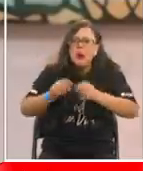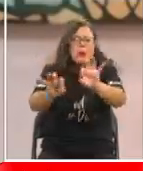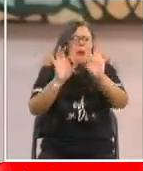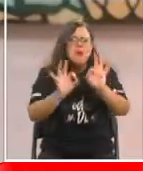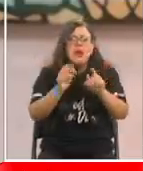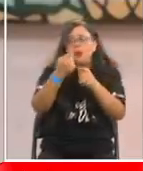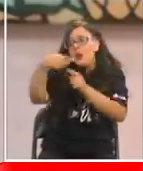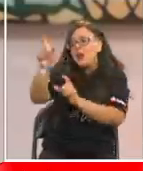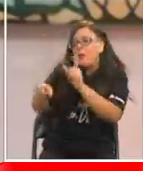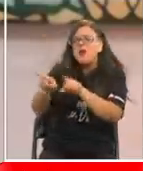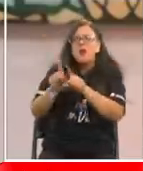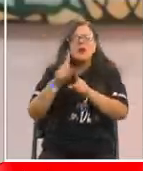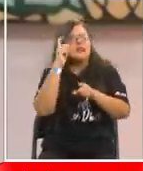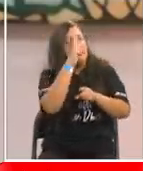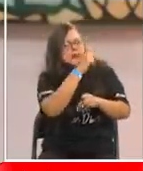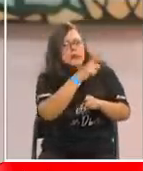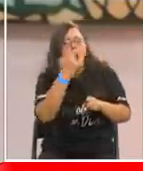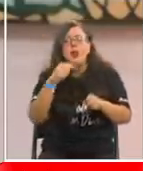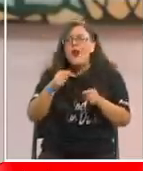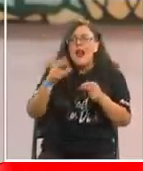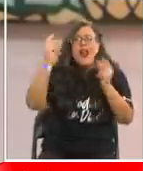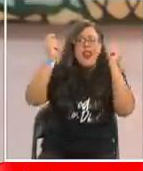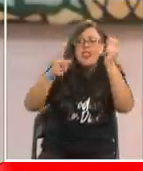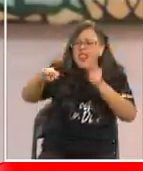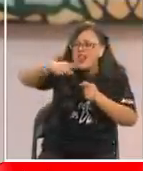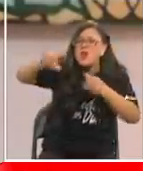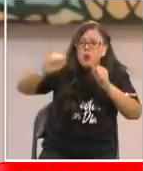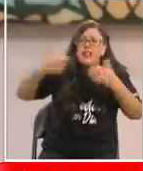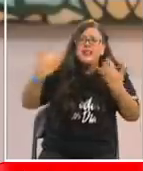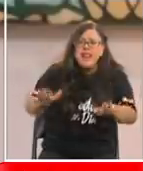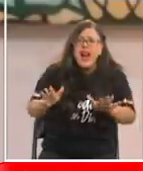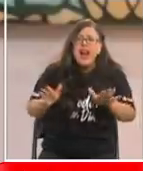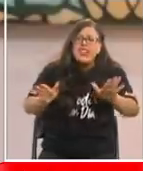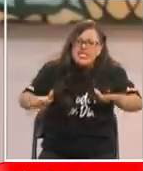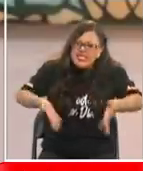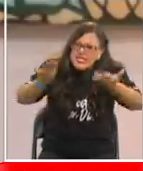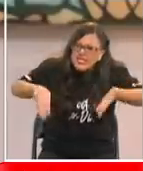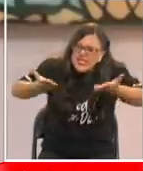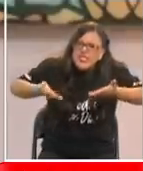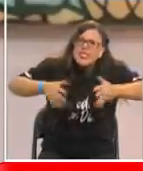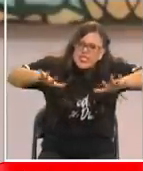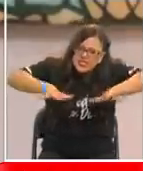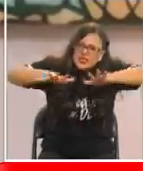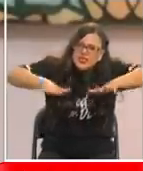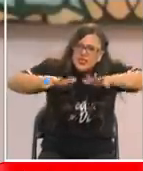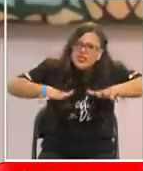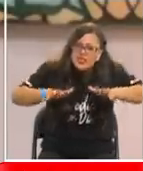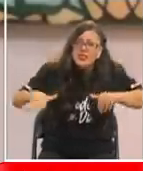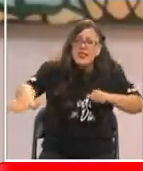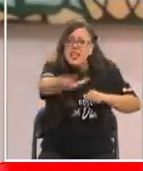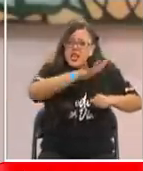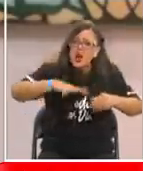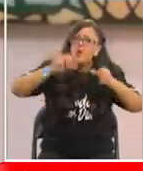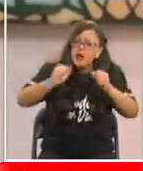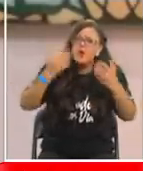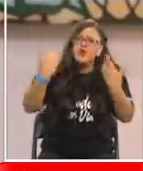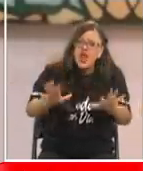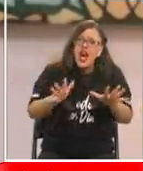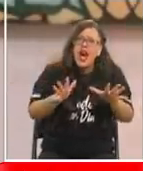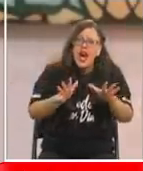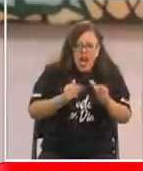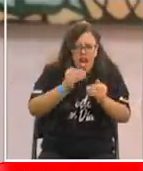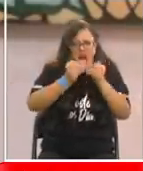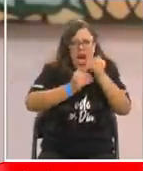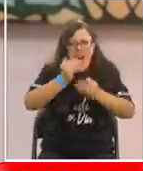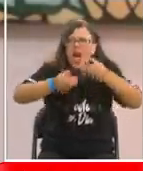que tal vez les cuesta más. Lo importante acá es que todos dan el 100%. Y si todos damos todo lo que podemos, finalmente juntos salimos adelante. Y en este